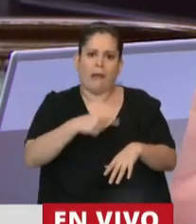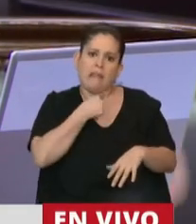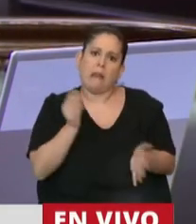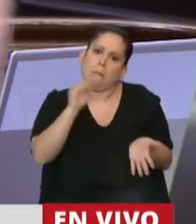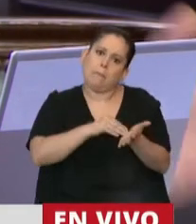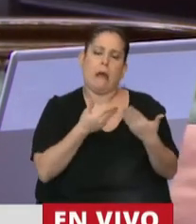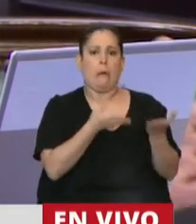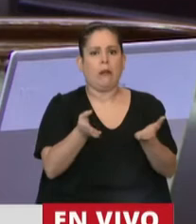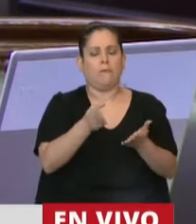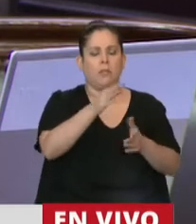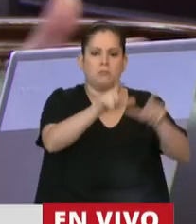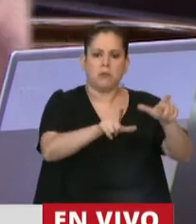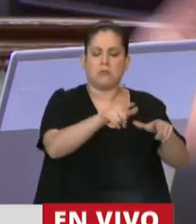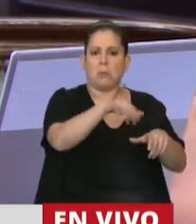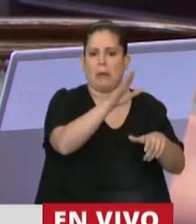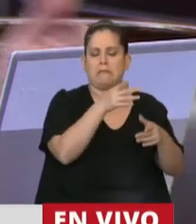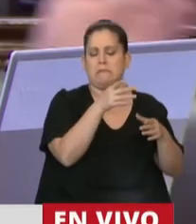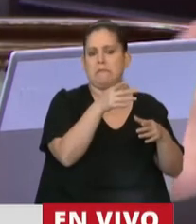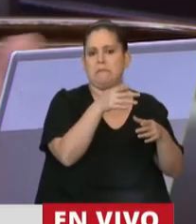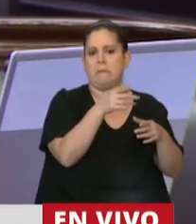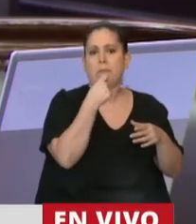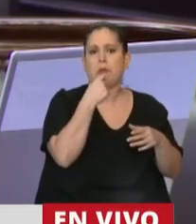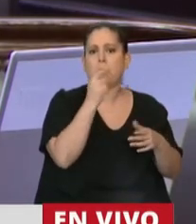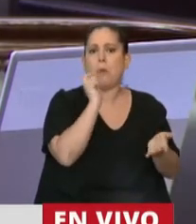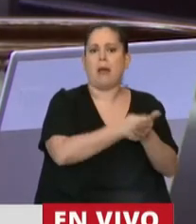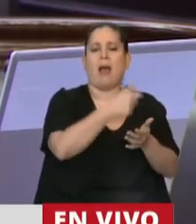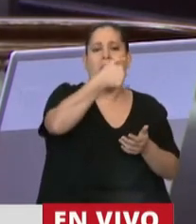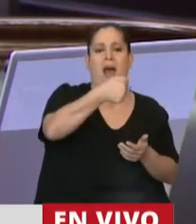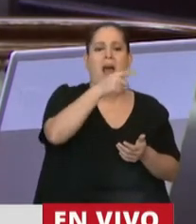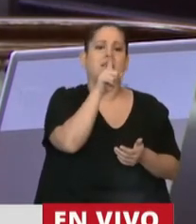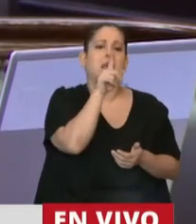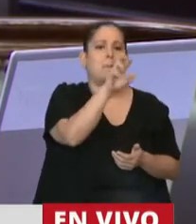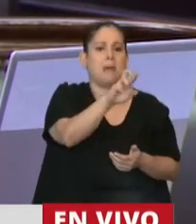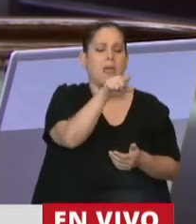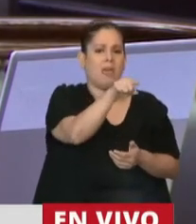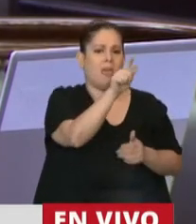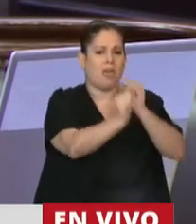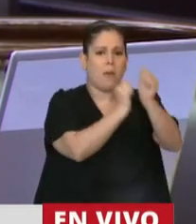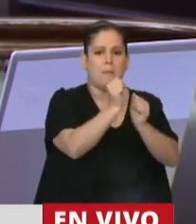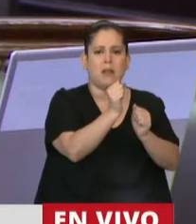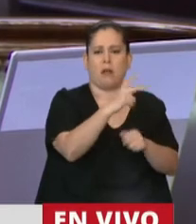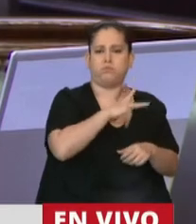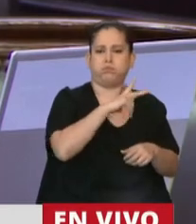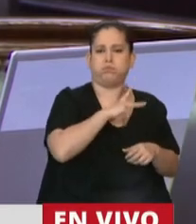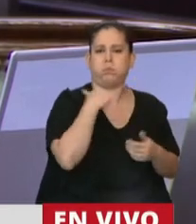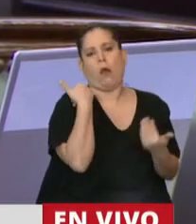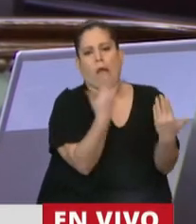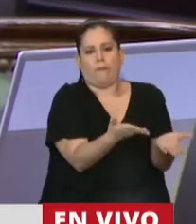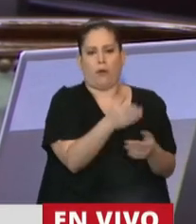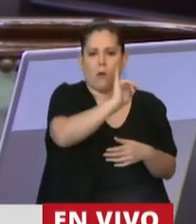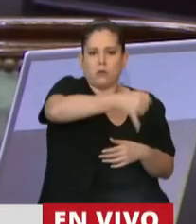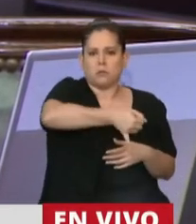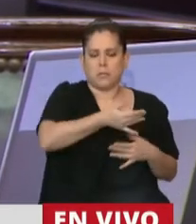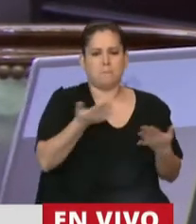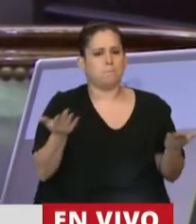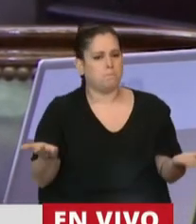beneficios aún de los que se han dado, como por ejemplo pagarle el ATP a los CEOs de grandes empresas como todos conocemos. Entonces,